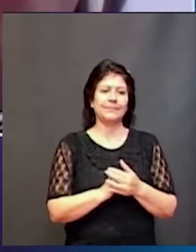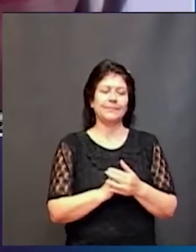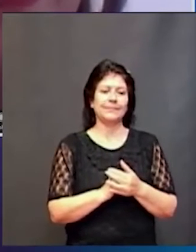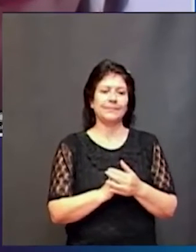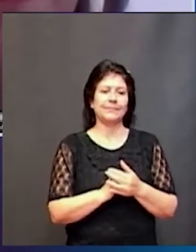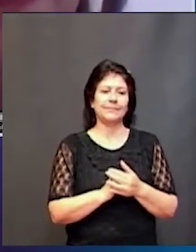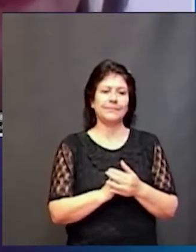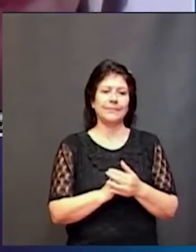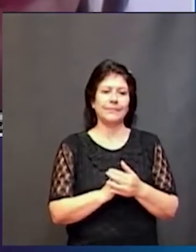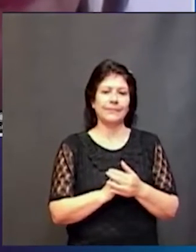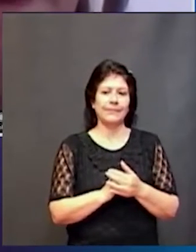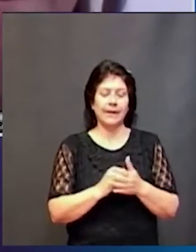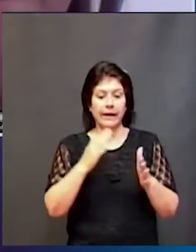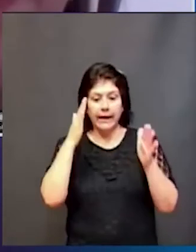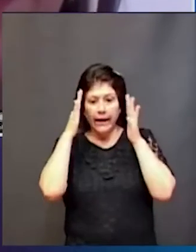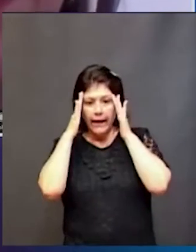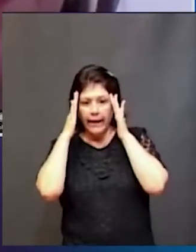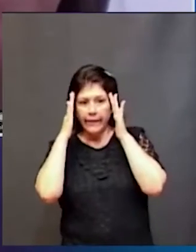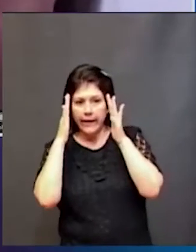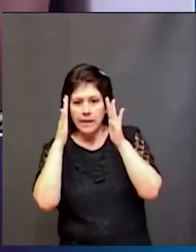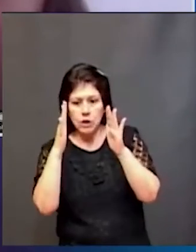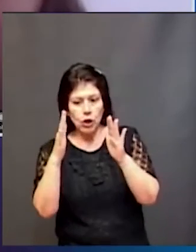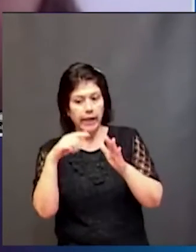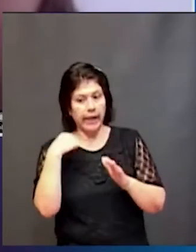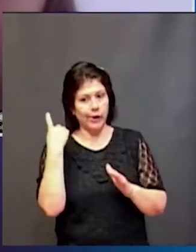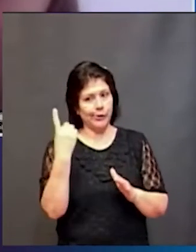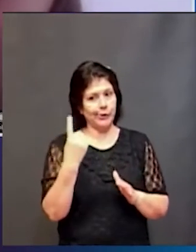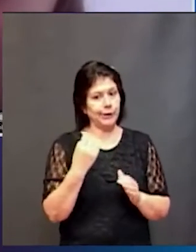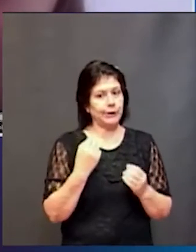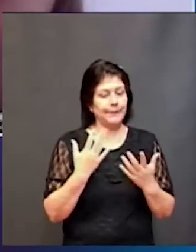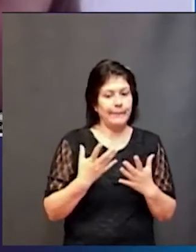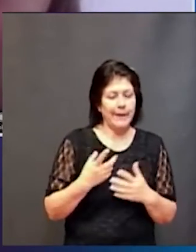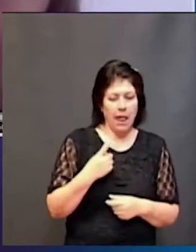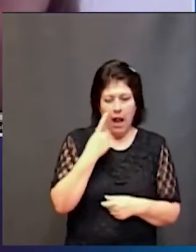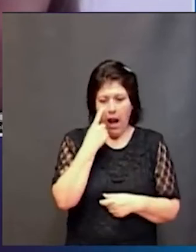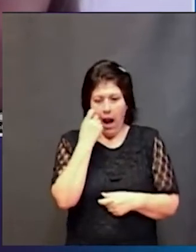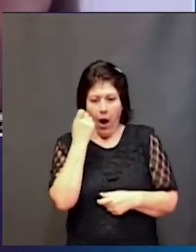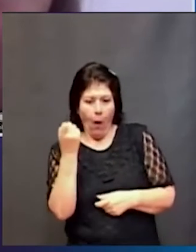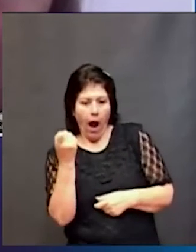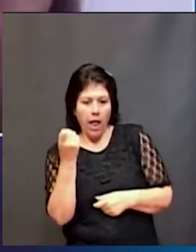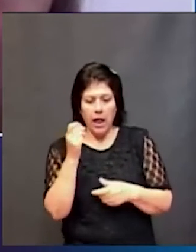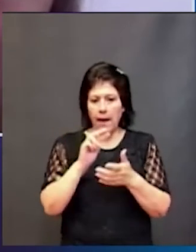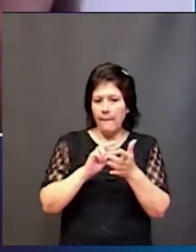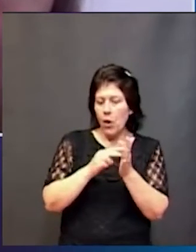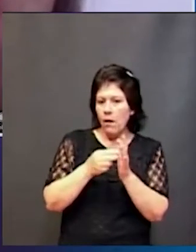las alertas a tener en cuenta para detección de alguna problemática?